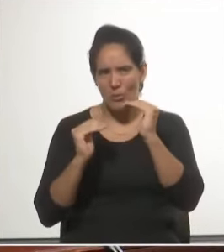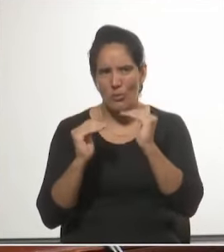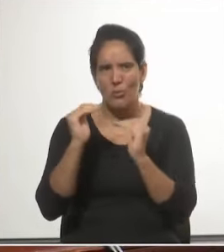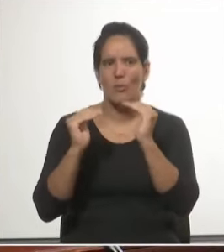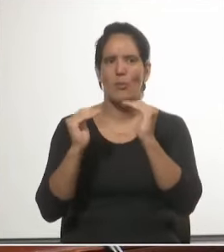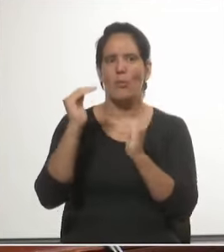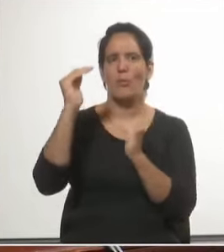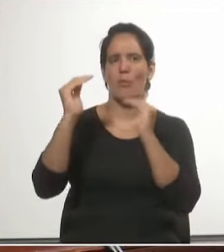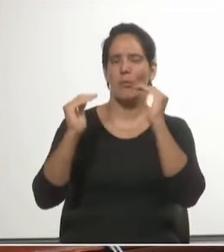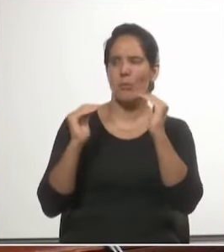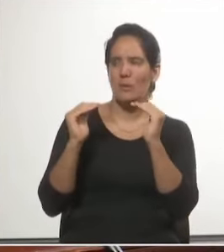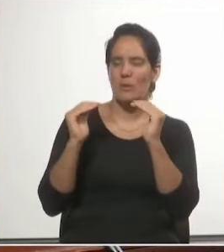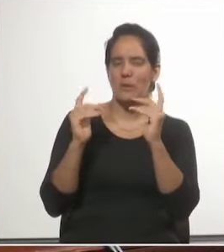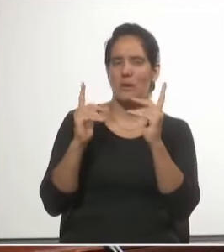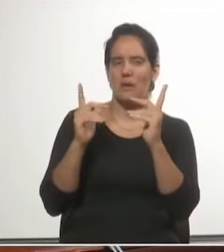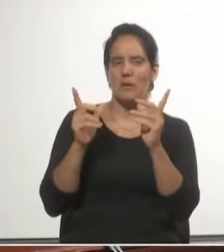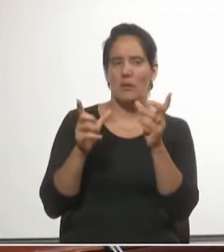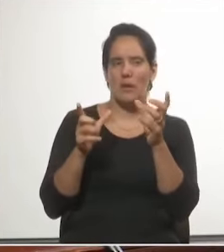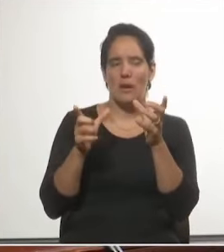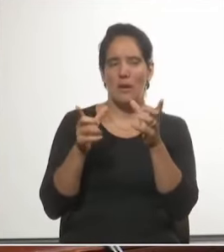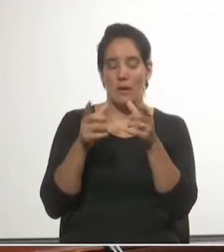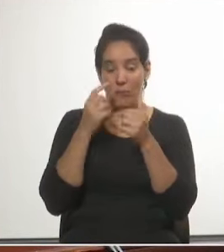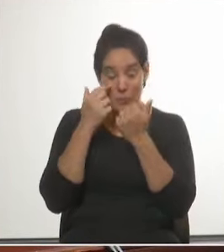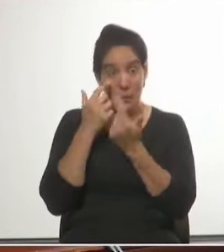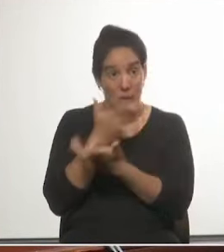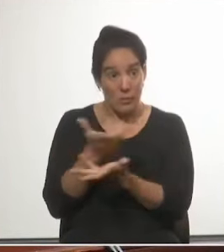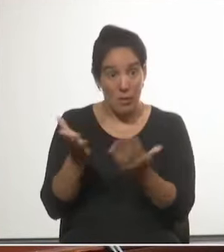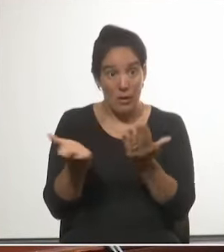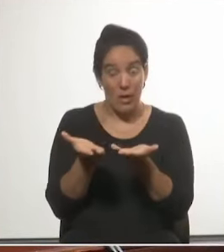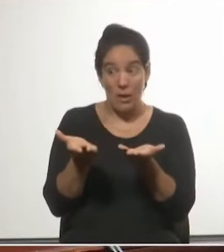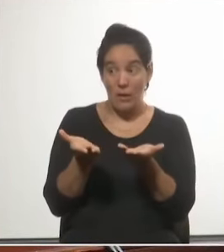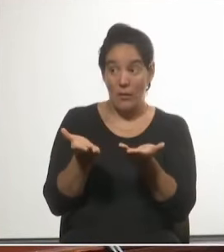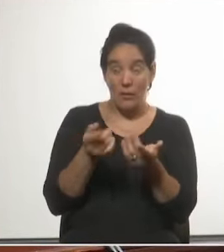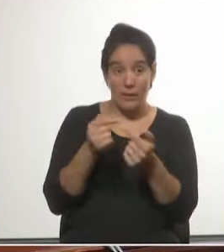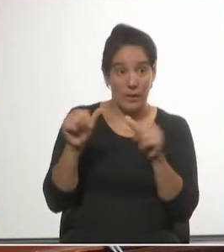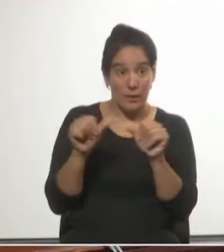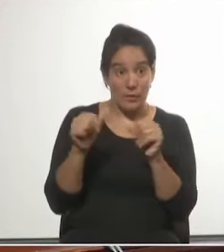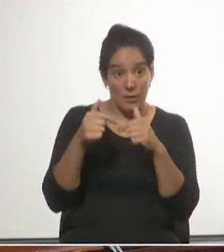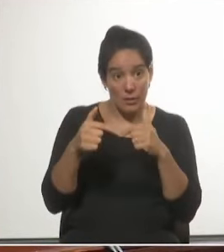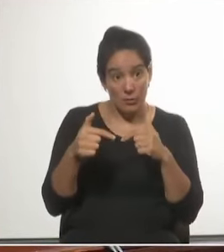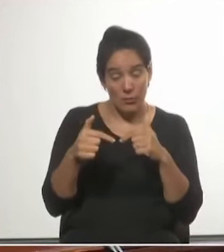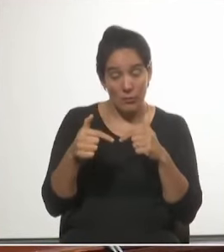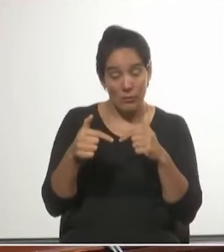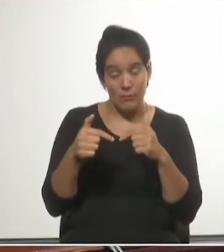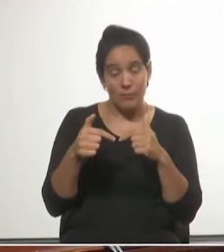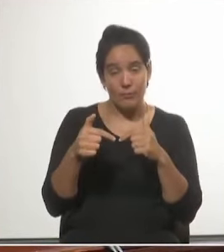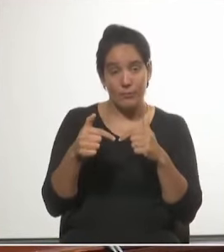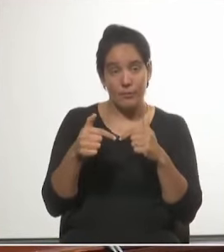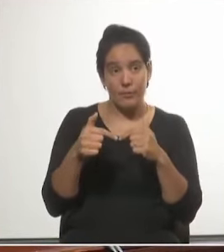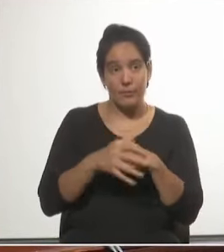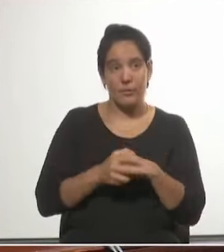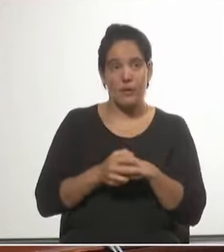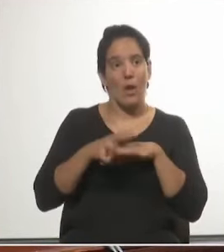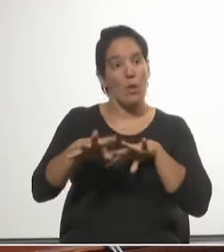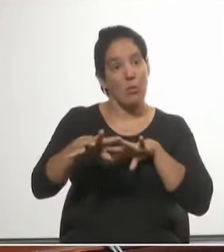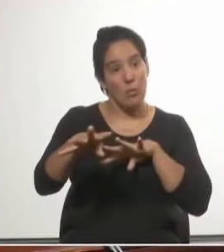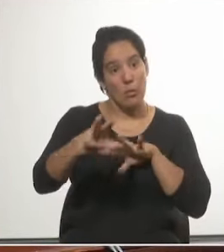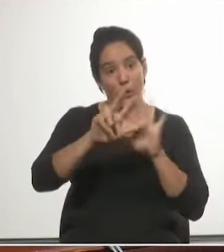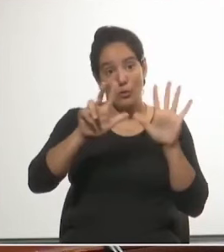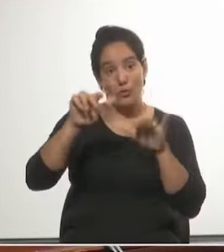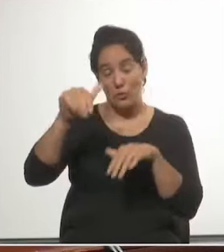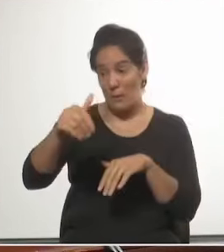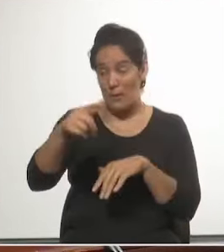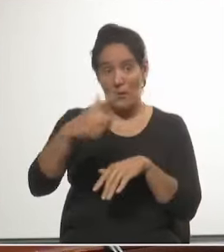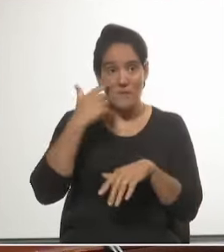Esto parte, estas cosas que han sucedido acá con referencia a la colectividad